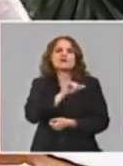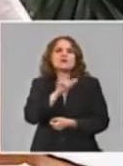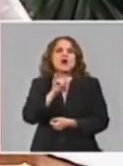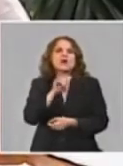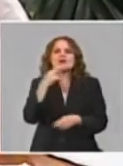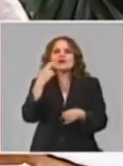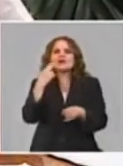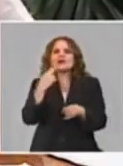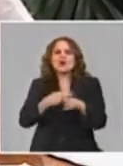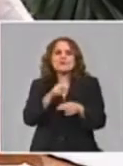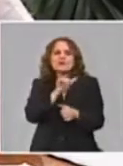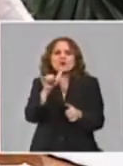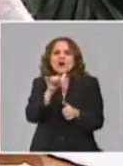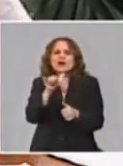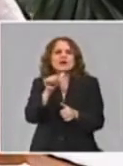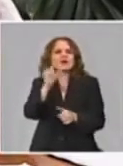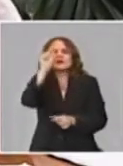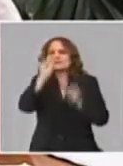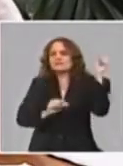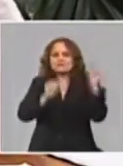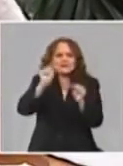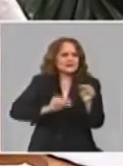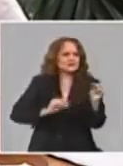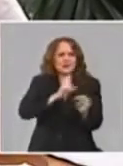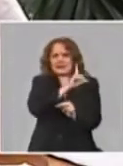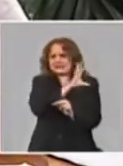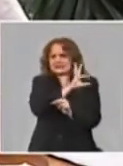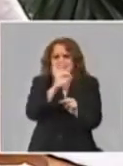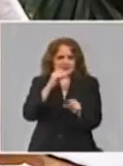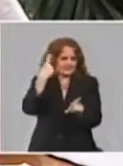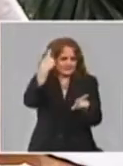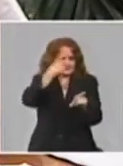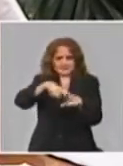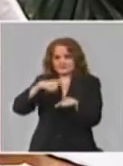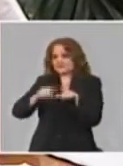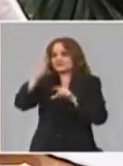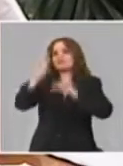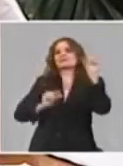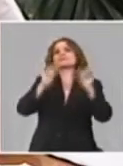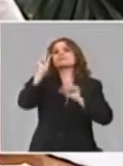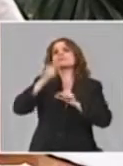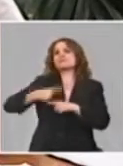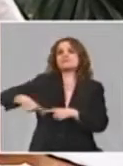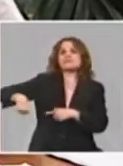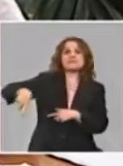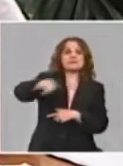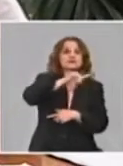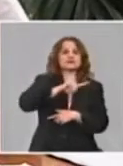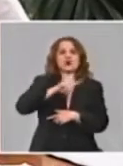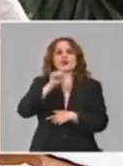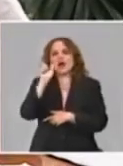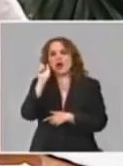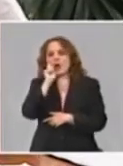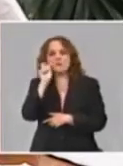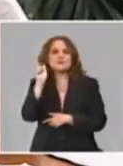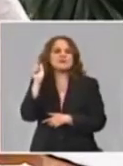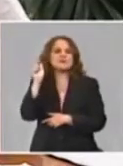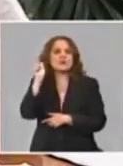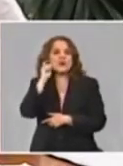y cientos de personas. Ya después haremos el recuento, pero la cantidad de personas, de hombres y mujeres valiosos,